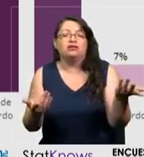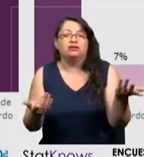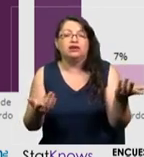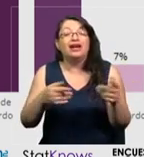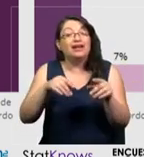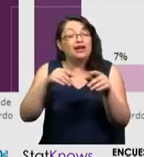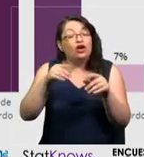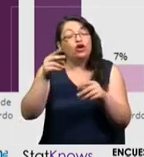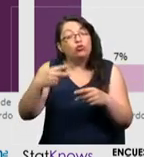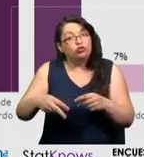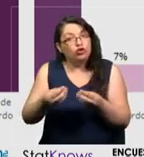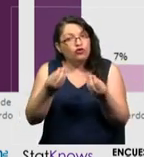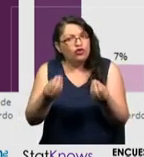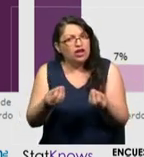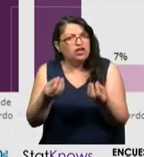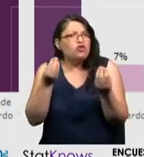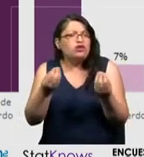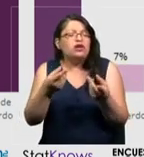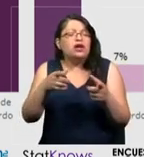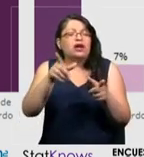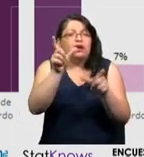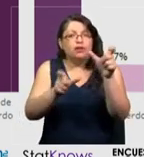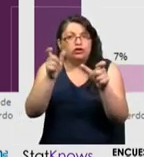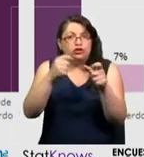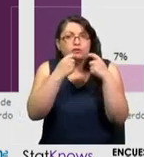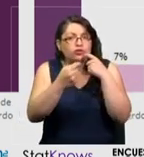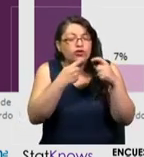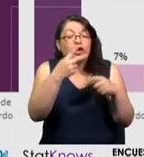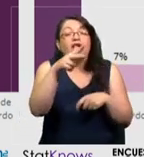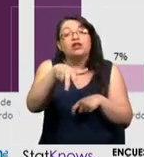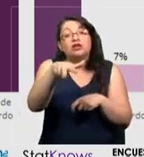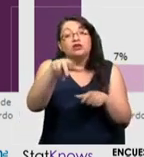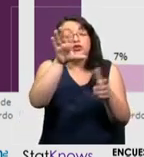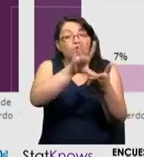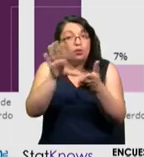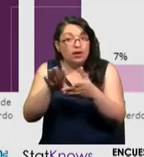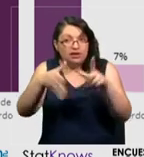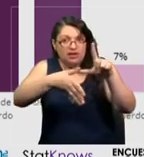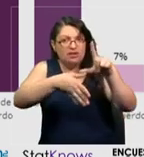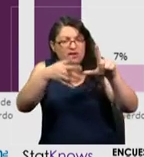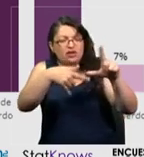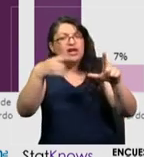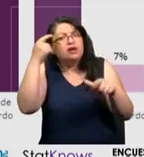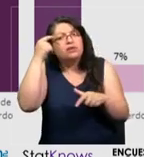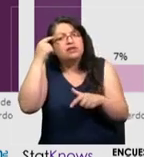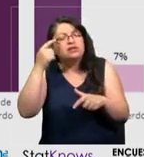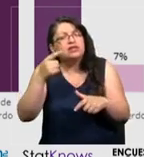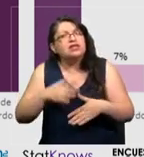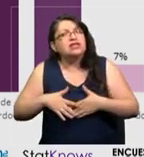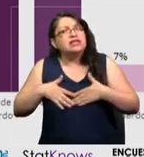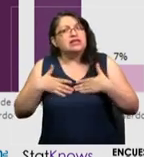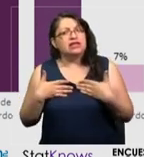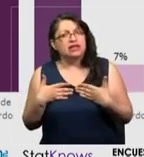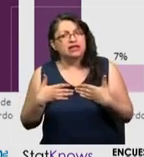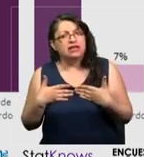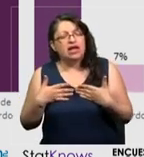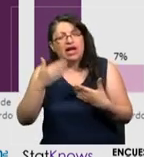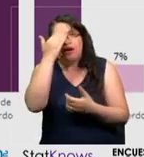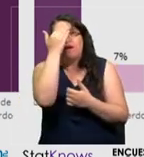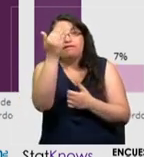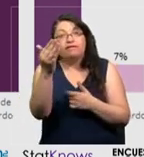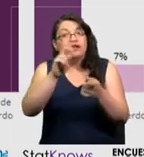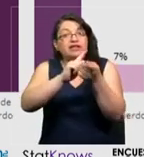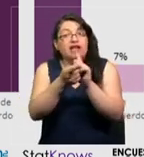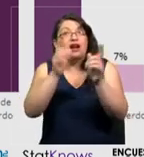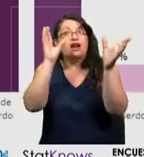estas mismas personas encuestadas en 18 países en América Latina sienten que enfrentar el cambio climático es una oportunidad